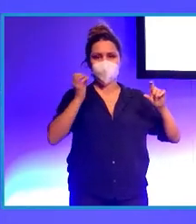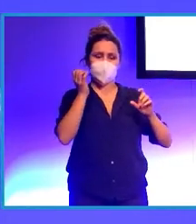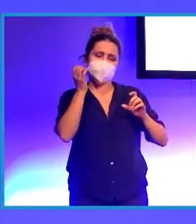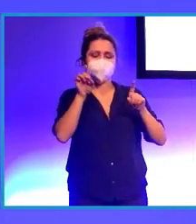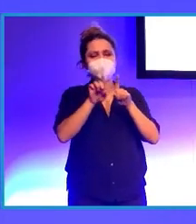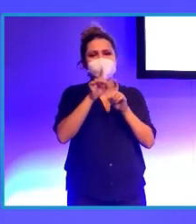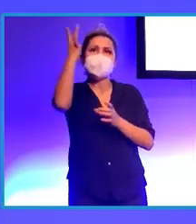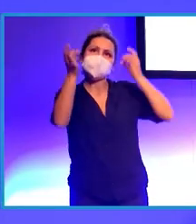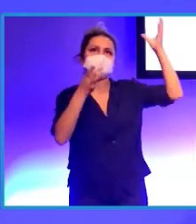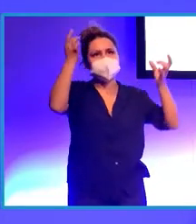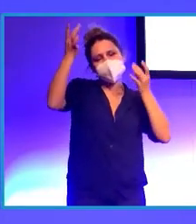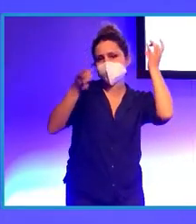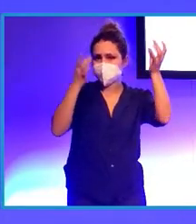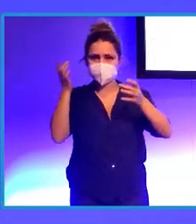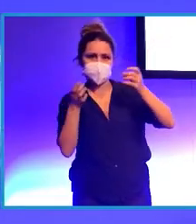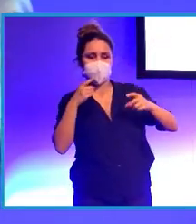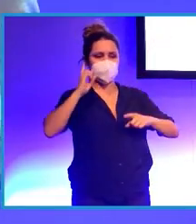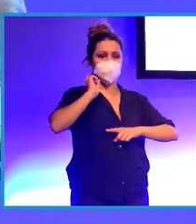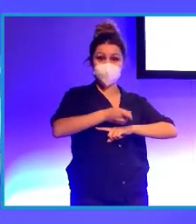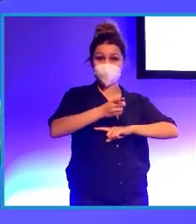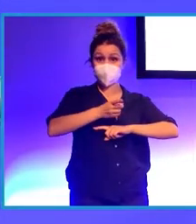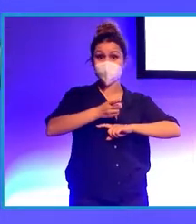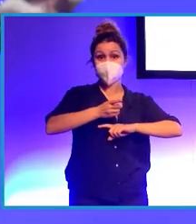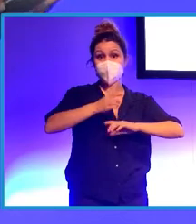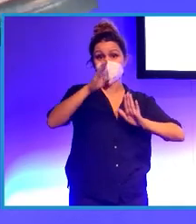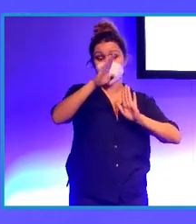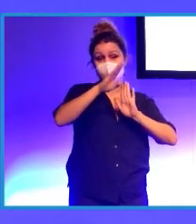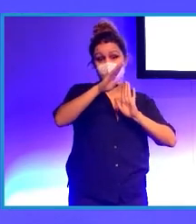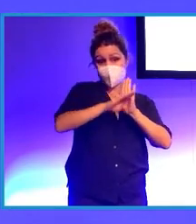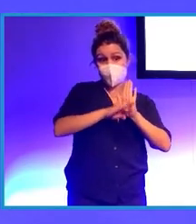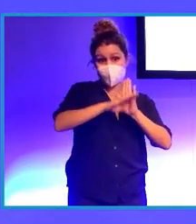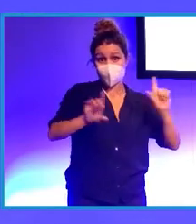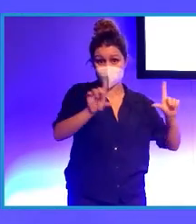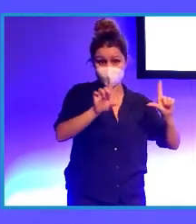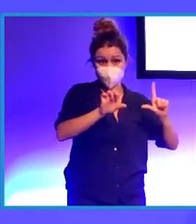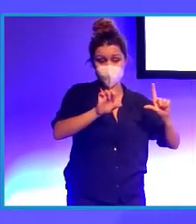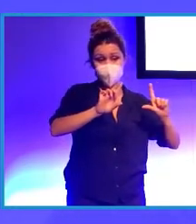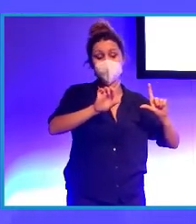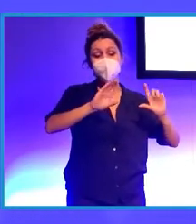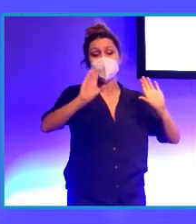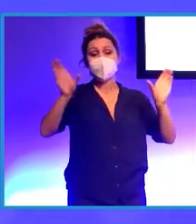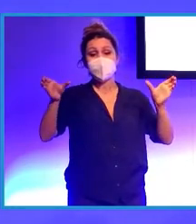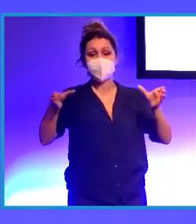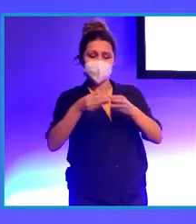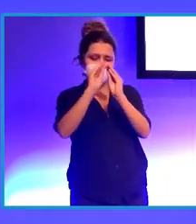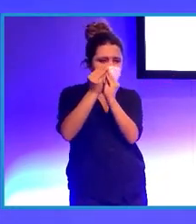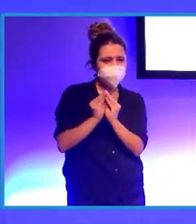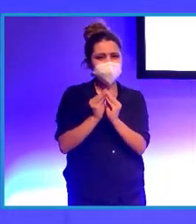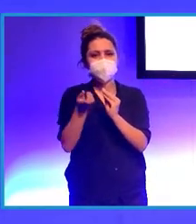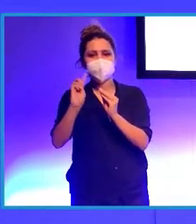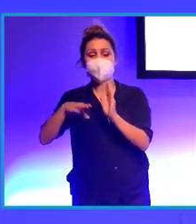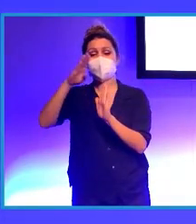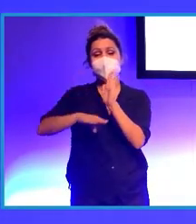donde está dirección del programa, el equipo de modeladores, el equipo de